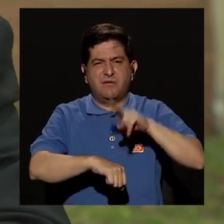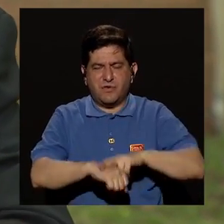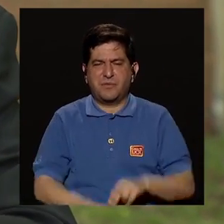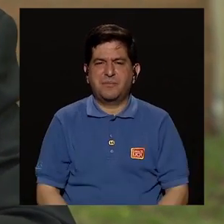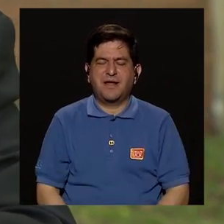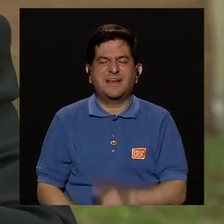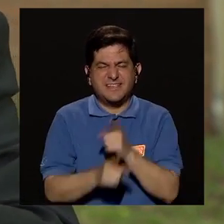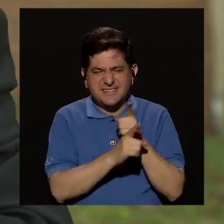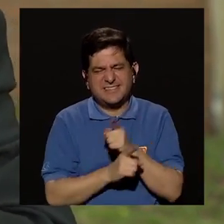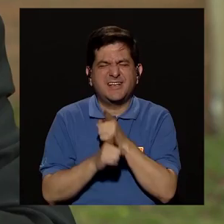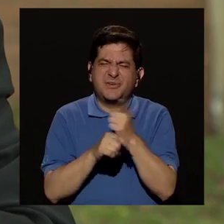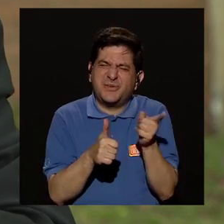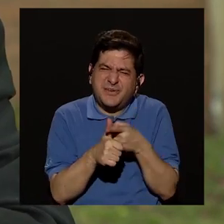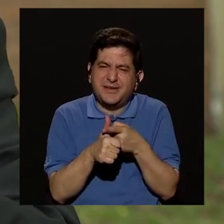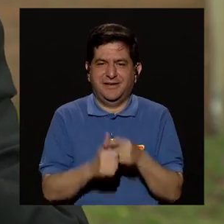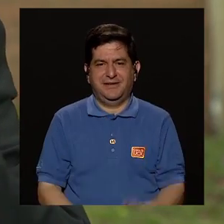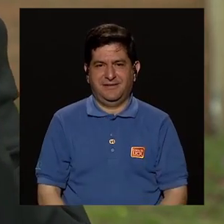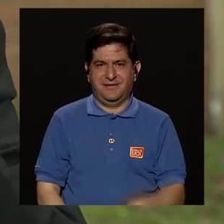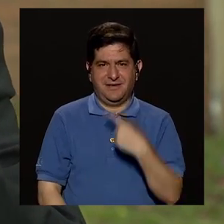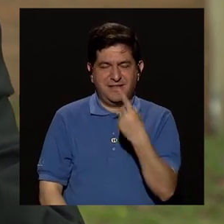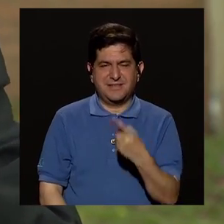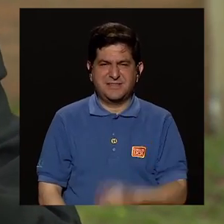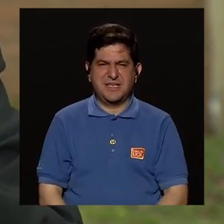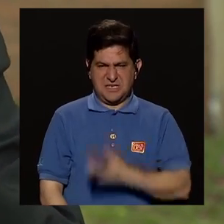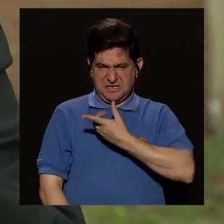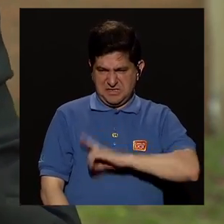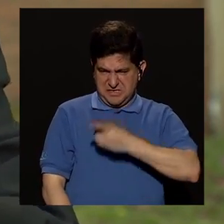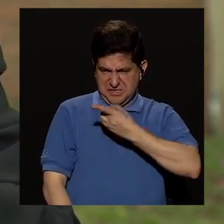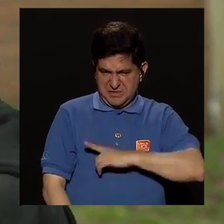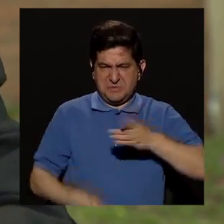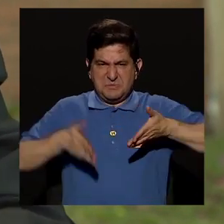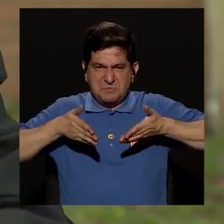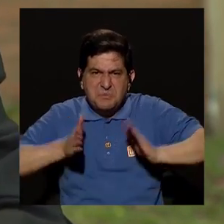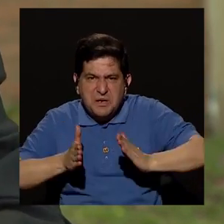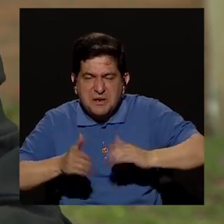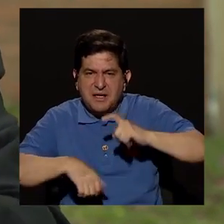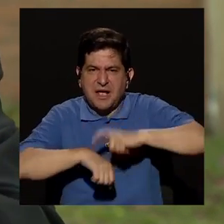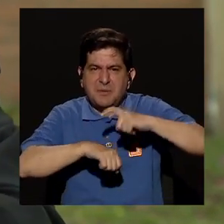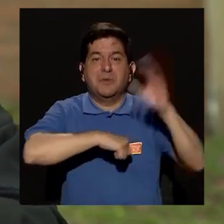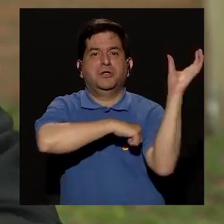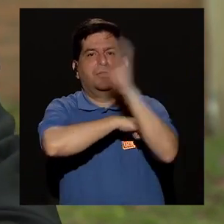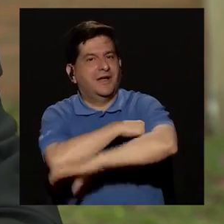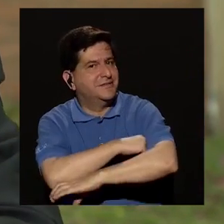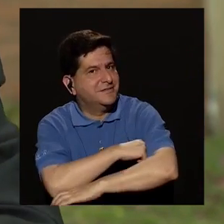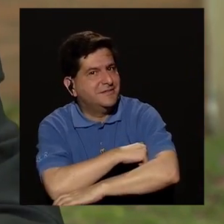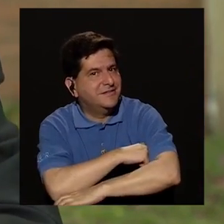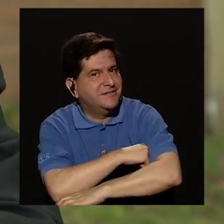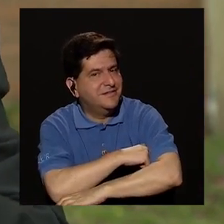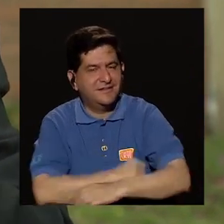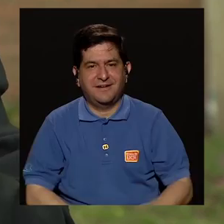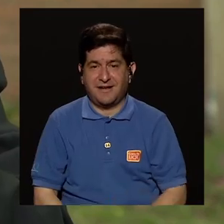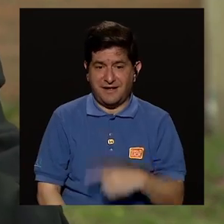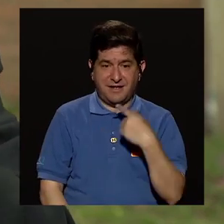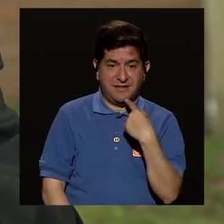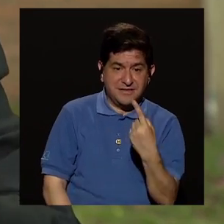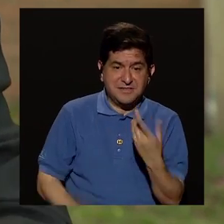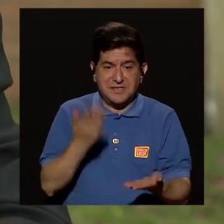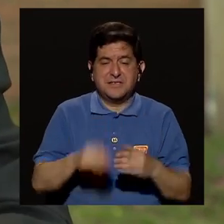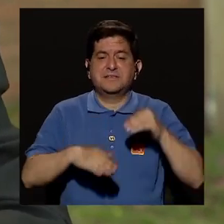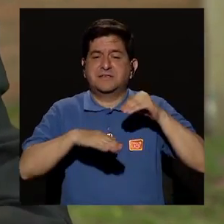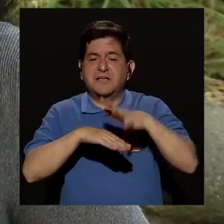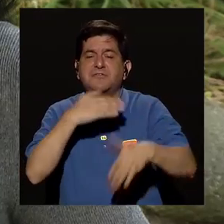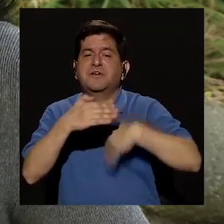empezamos con el lado correctivo. Entonces, decimos que disciplinamos a nuestros hijos cuando los castigamos, cuando les ponemos